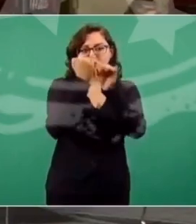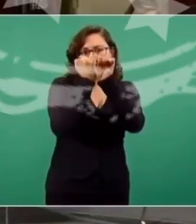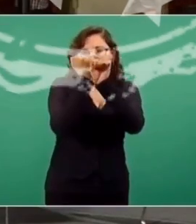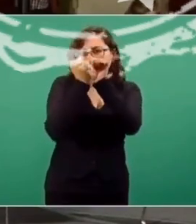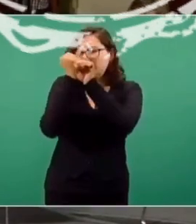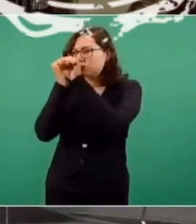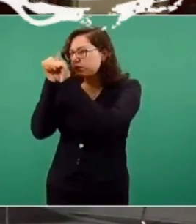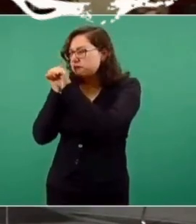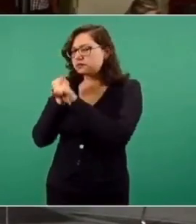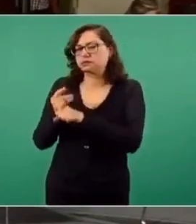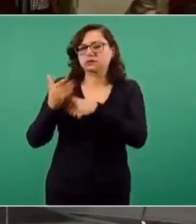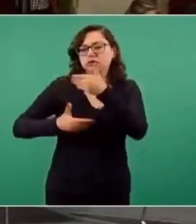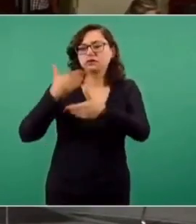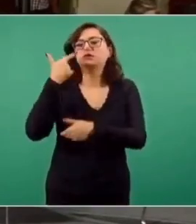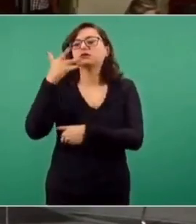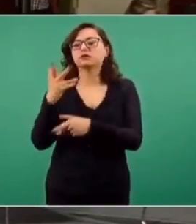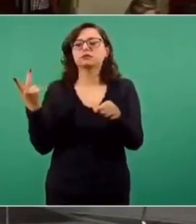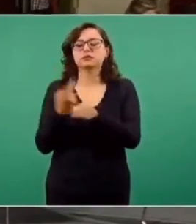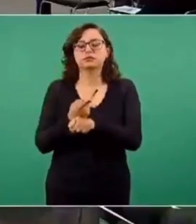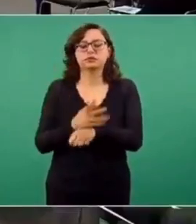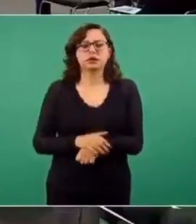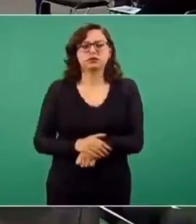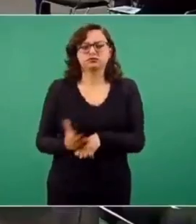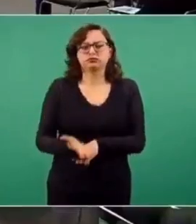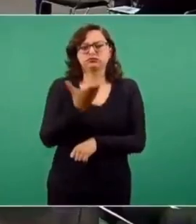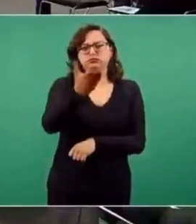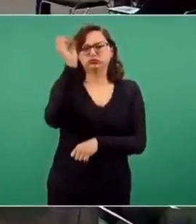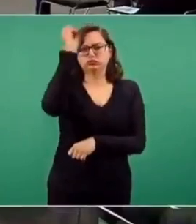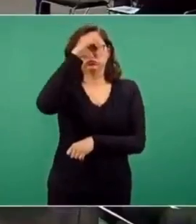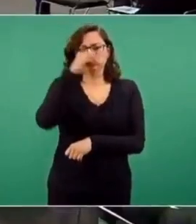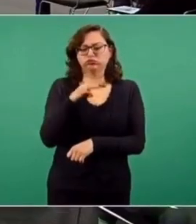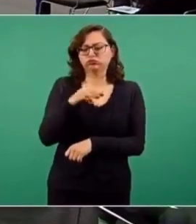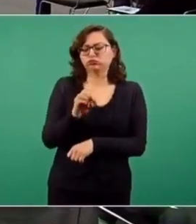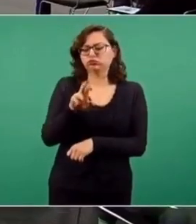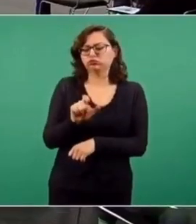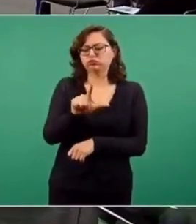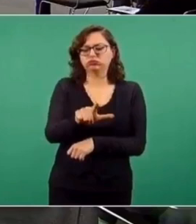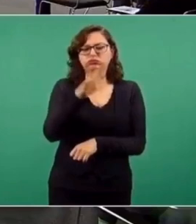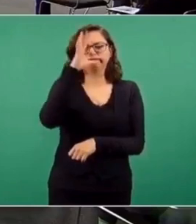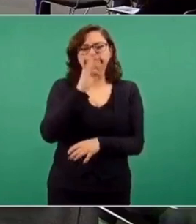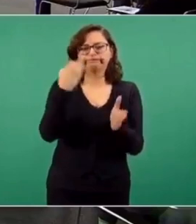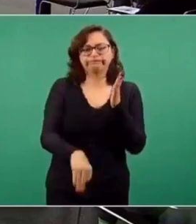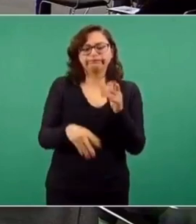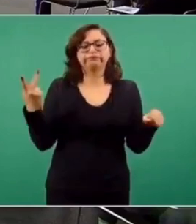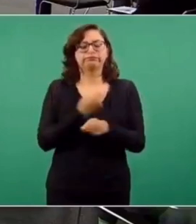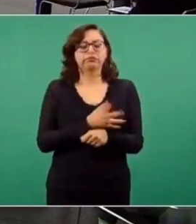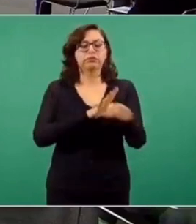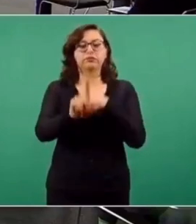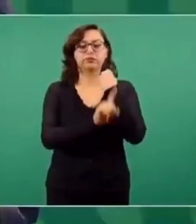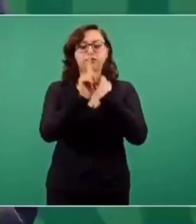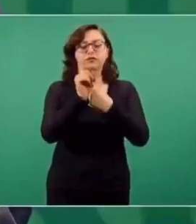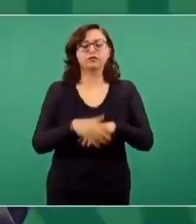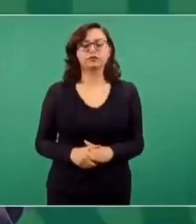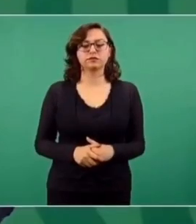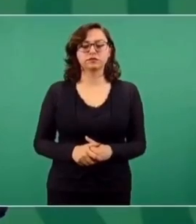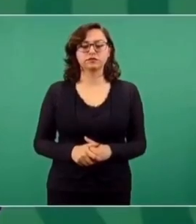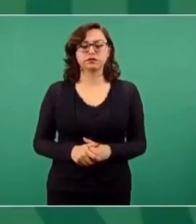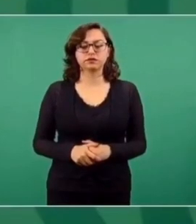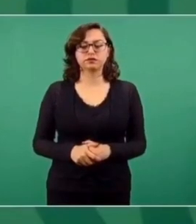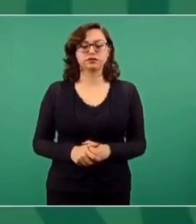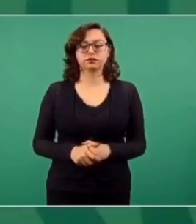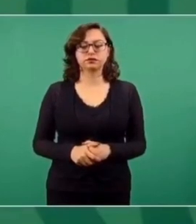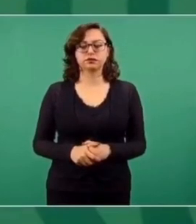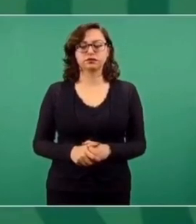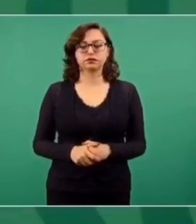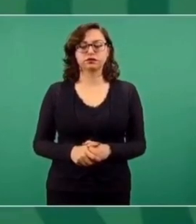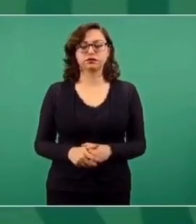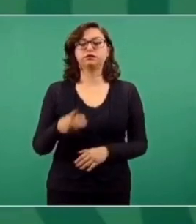Pero en su opinión, señor presidente, ¿quiénes son los responsables morales? ¿Qué fue lo que falló en la línea 12? Hay que esperar